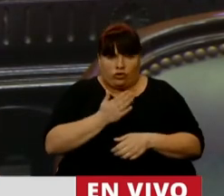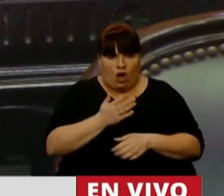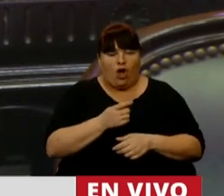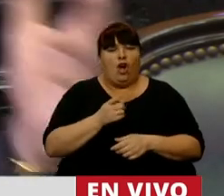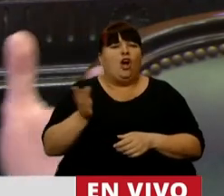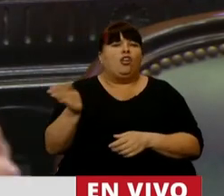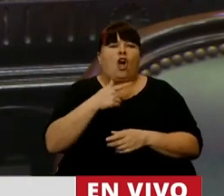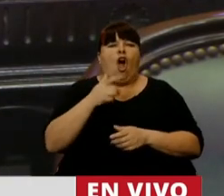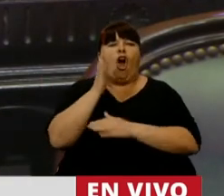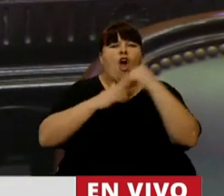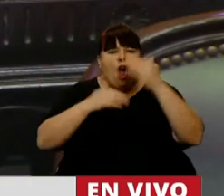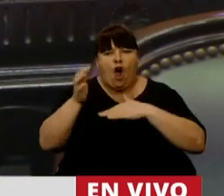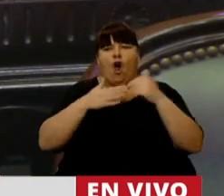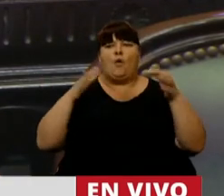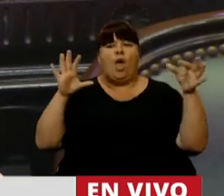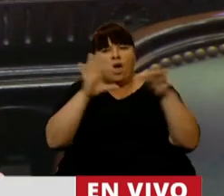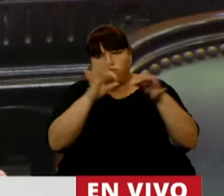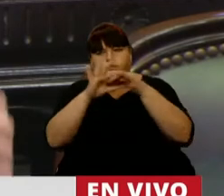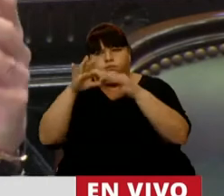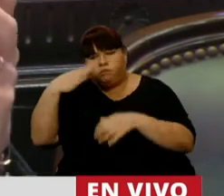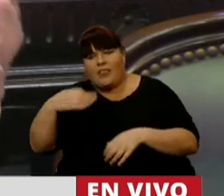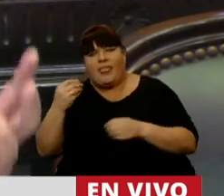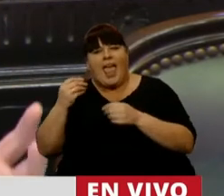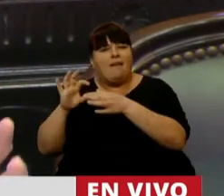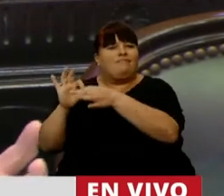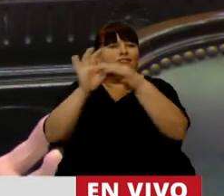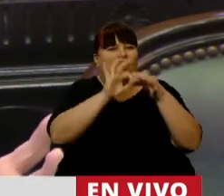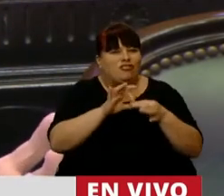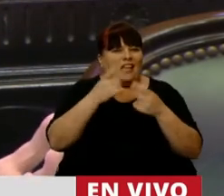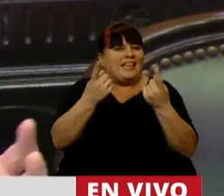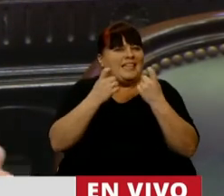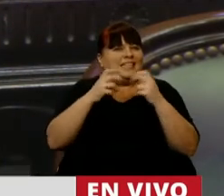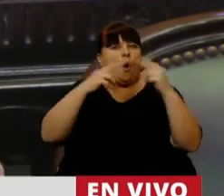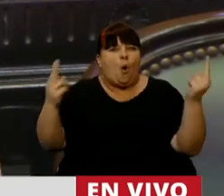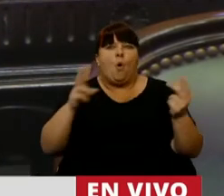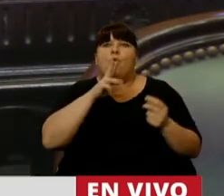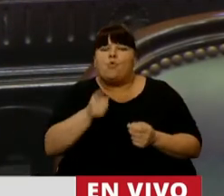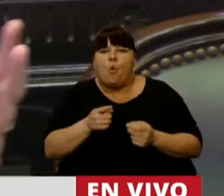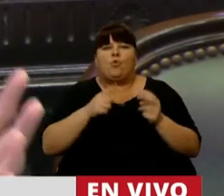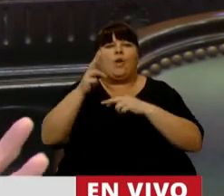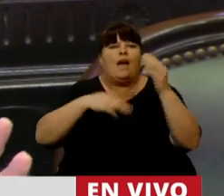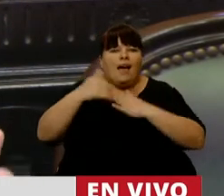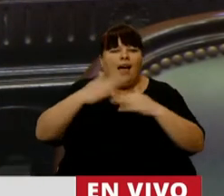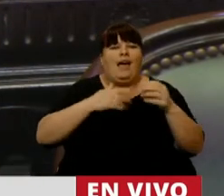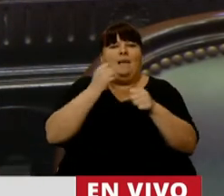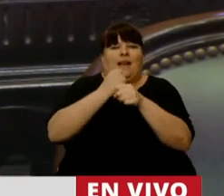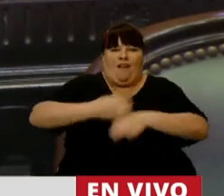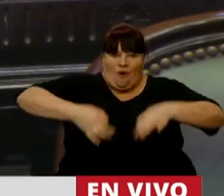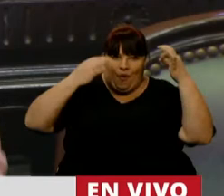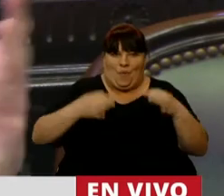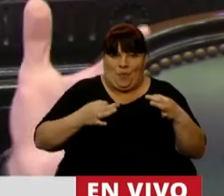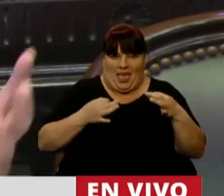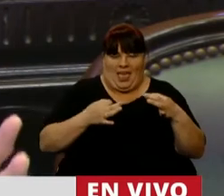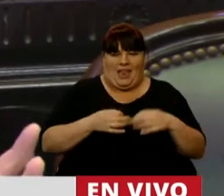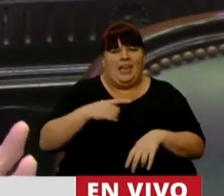lo que hacemos, las obras tienen que estar relacionadas a la interconectividad que nos necesitamos a fomentar la creación del empleo genuino,